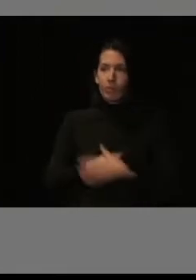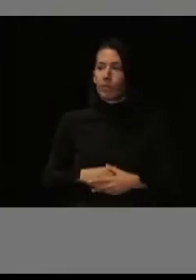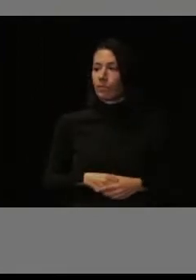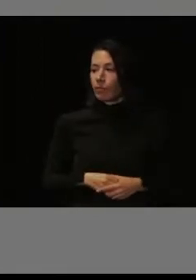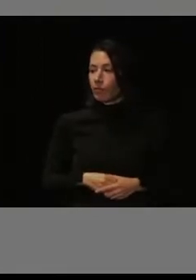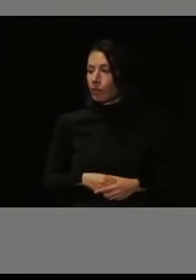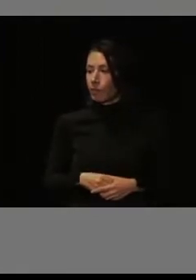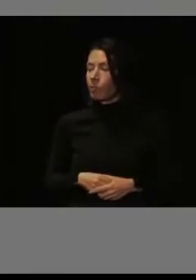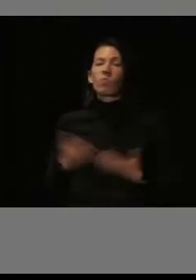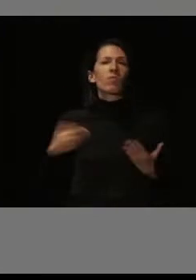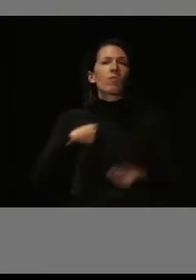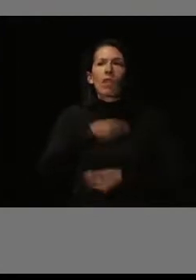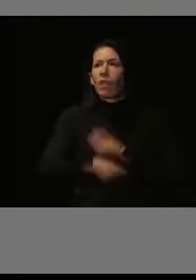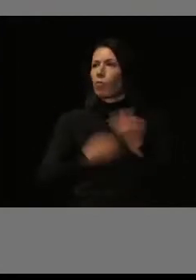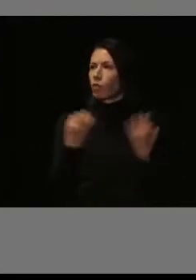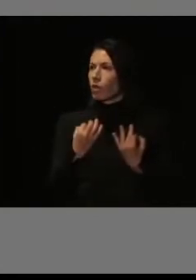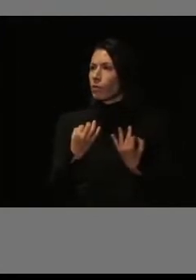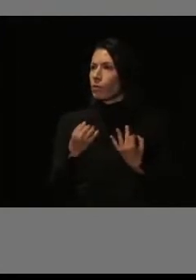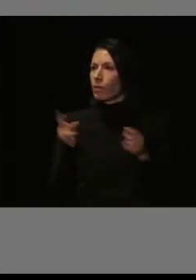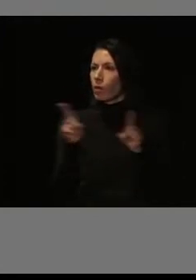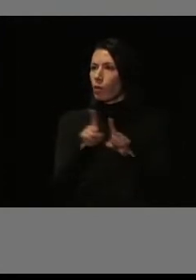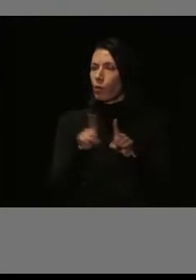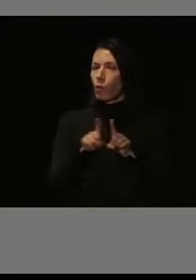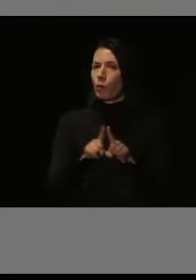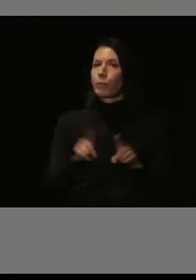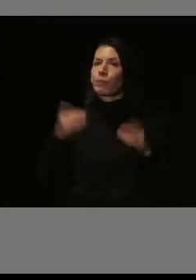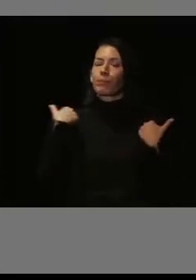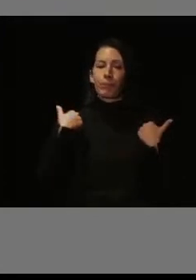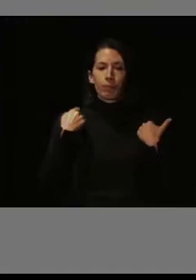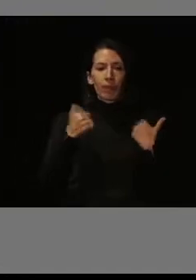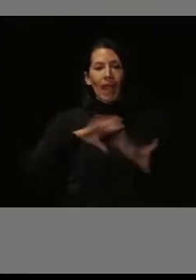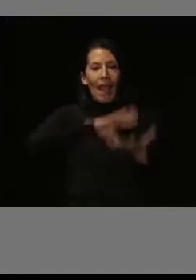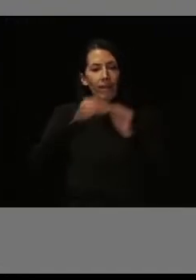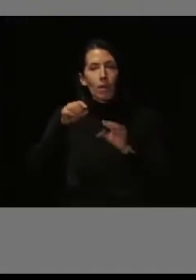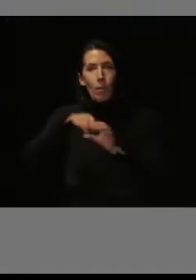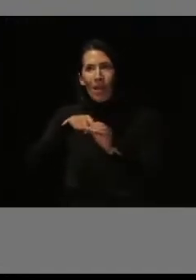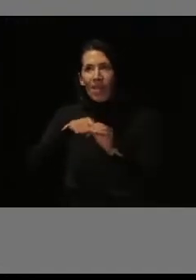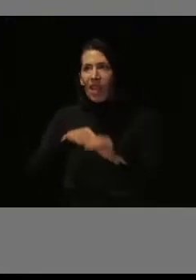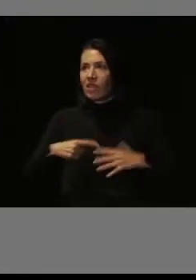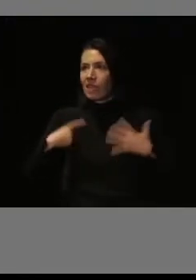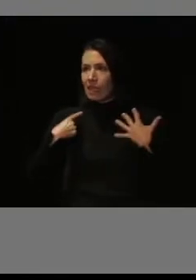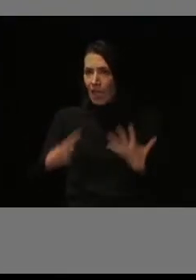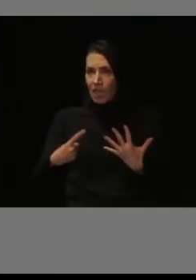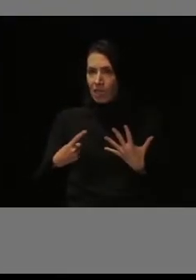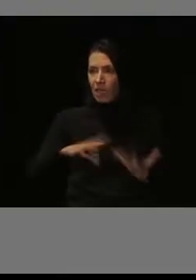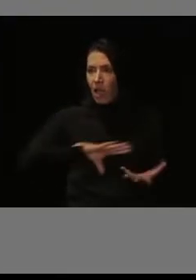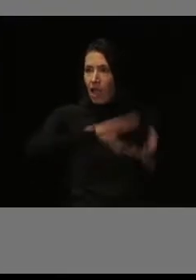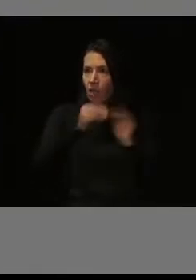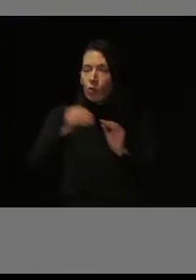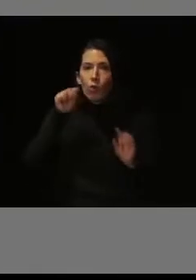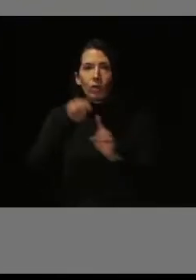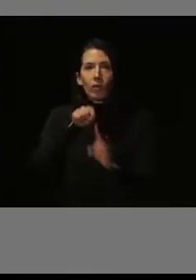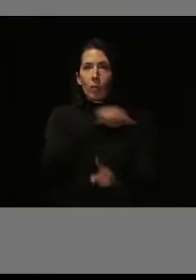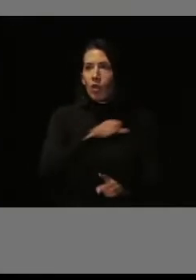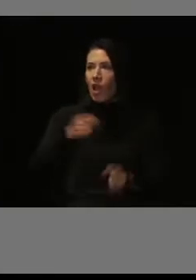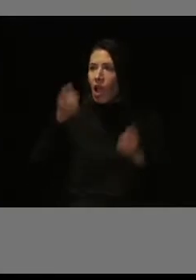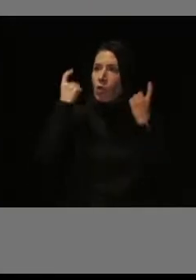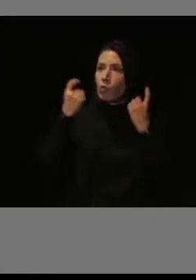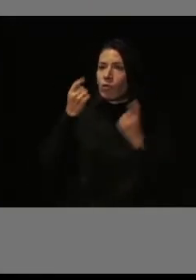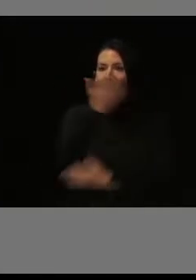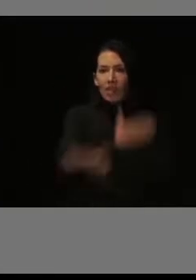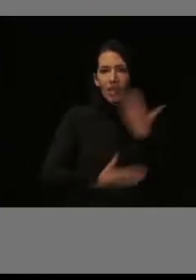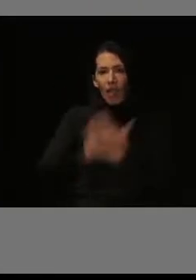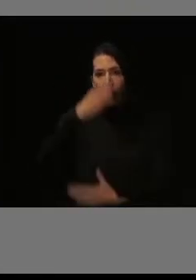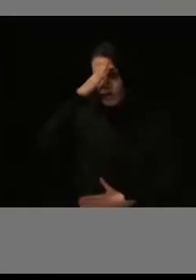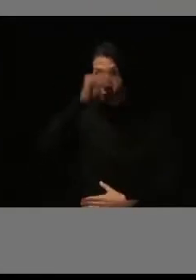Y lo que hicimos fue organizar una…, o sea, dotar seis plazas para que alumnos con discapacidad intelectual